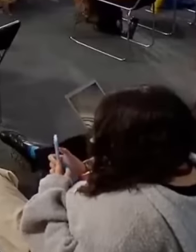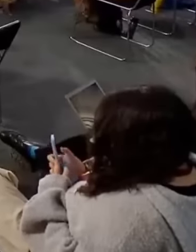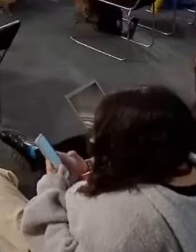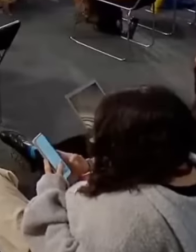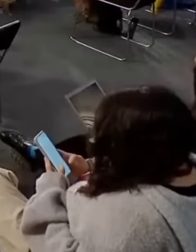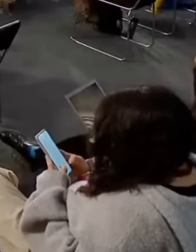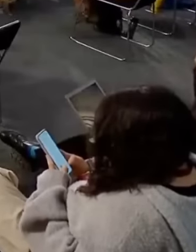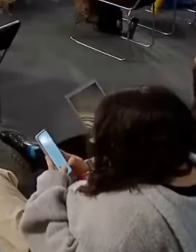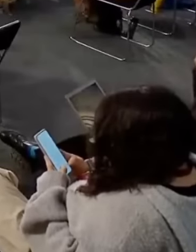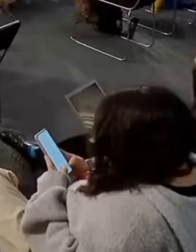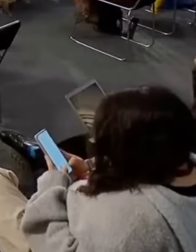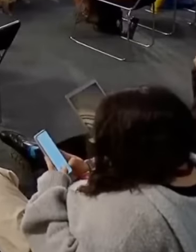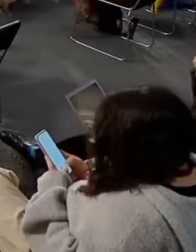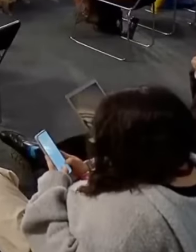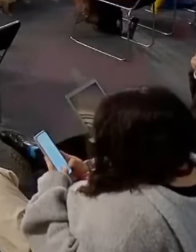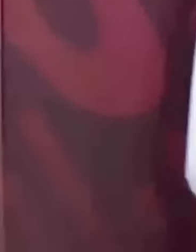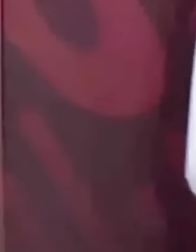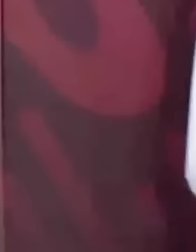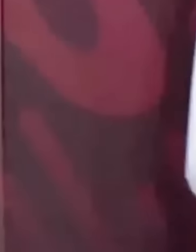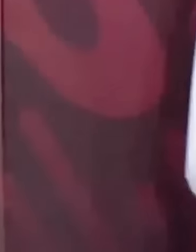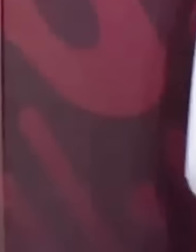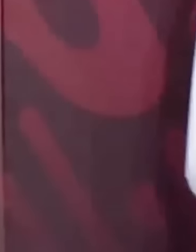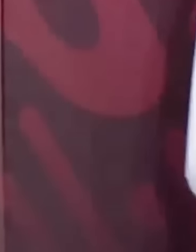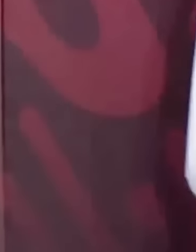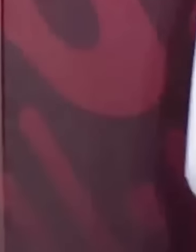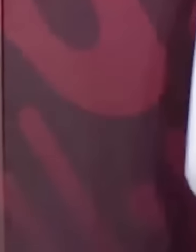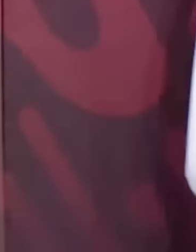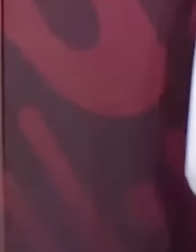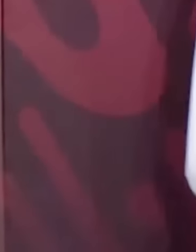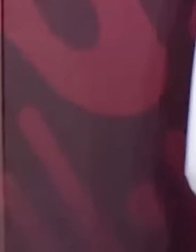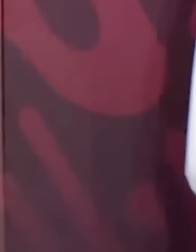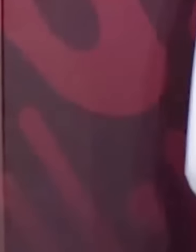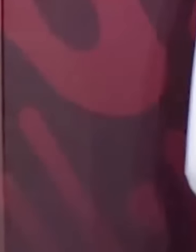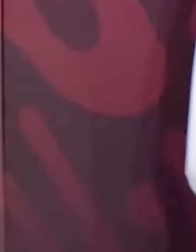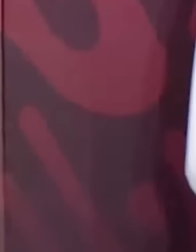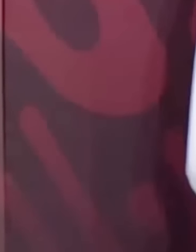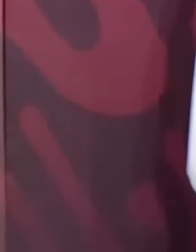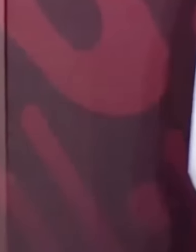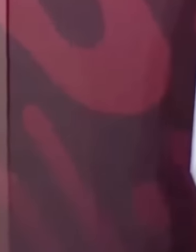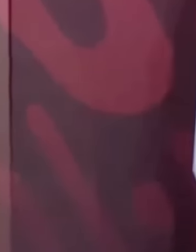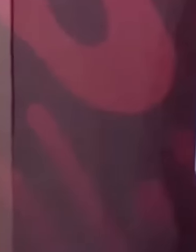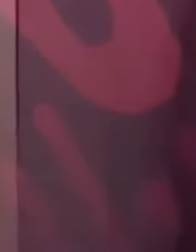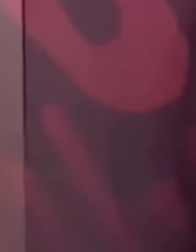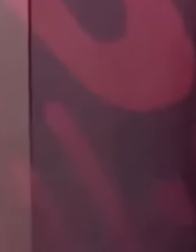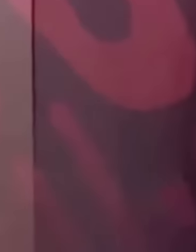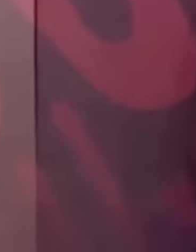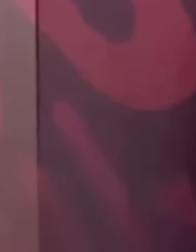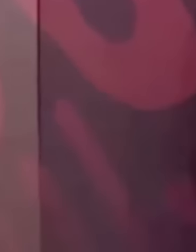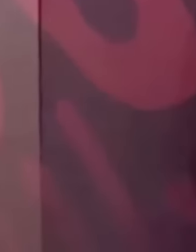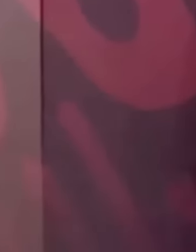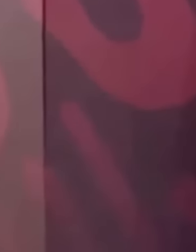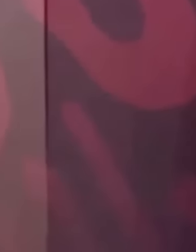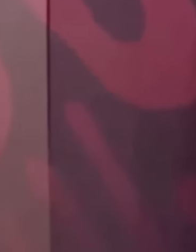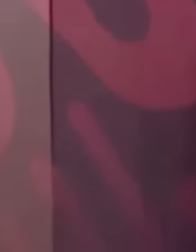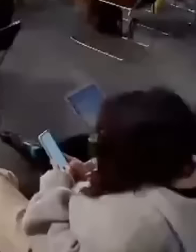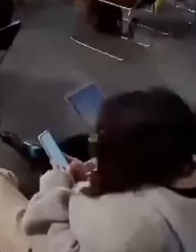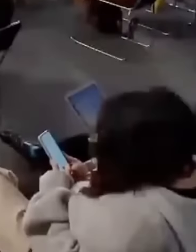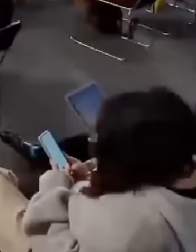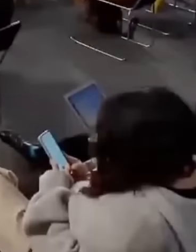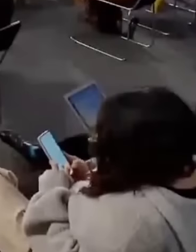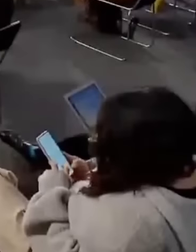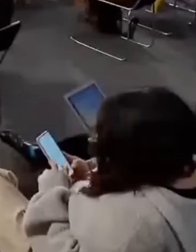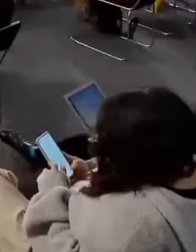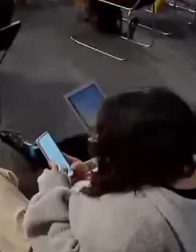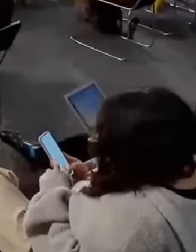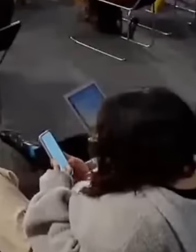tengamos a los especialistas de las zonas más apartadas donde vive la